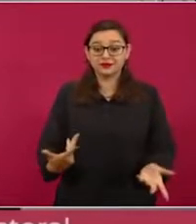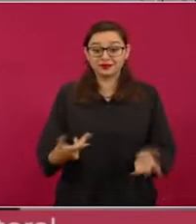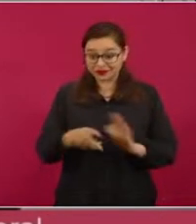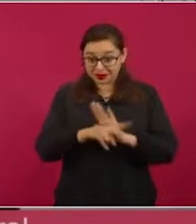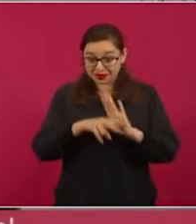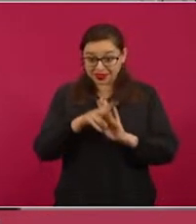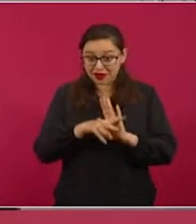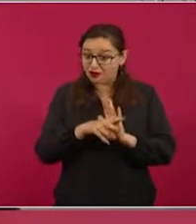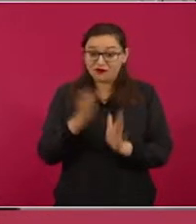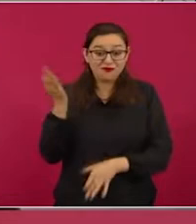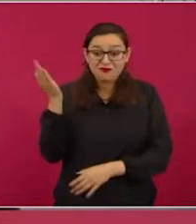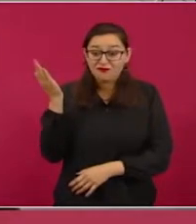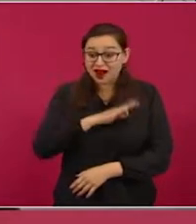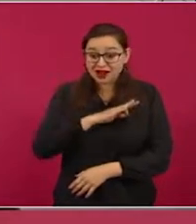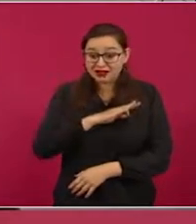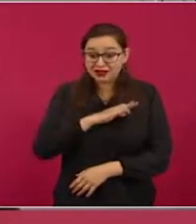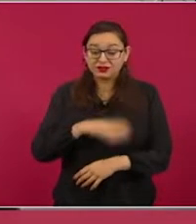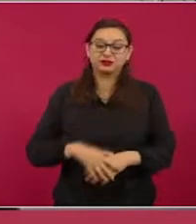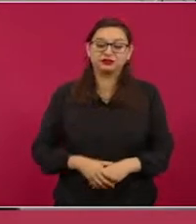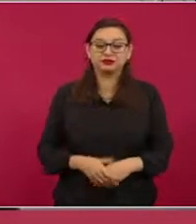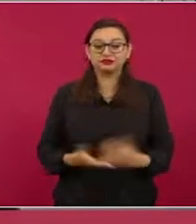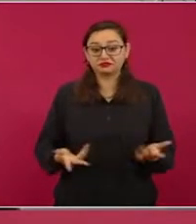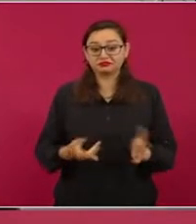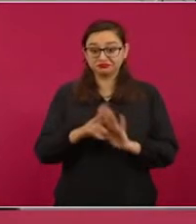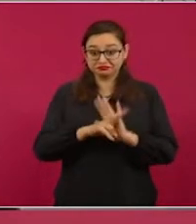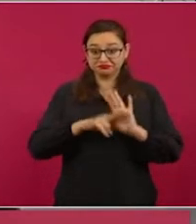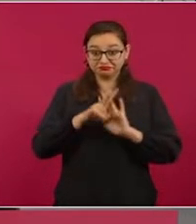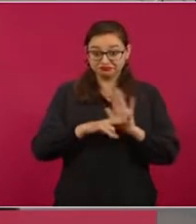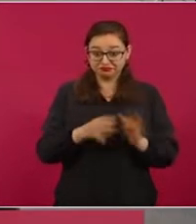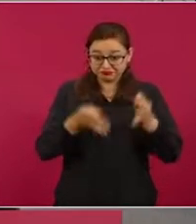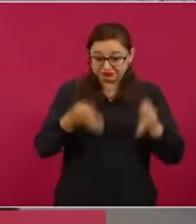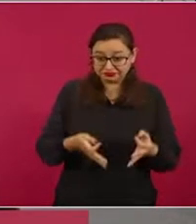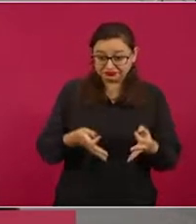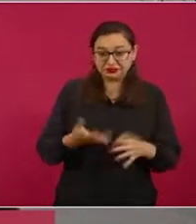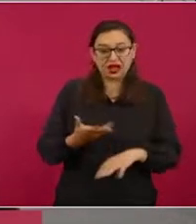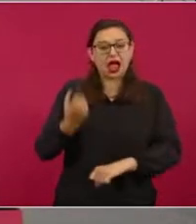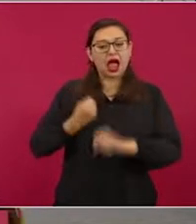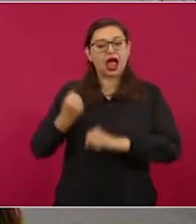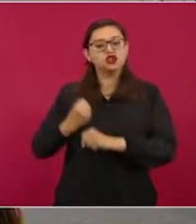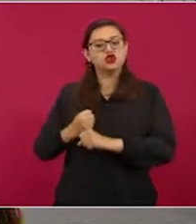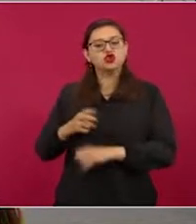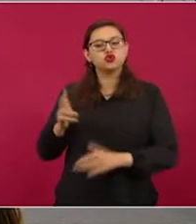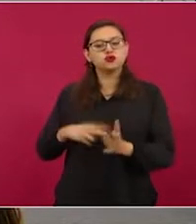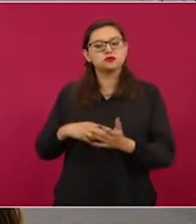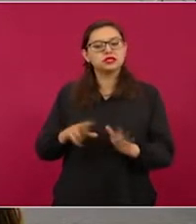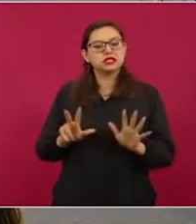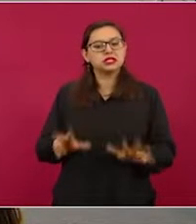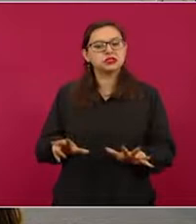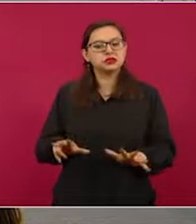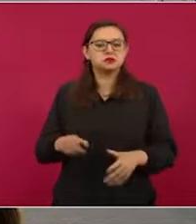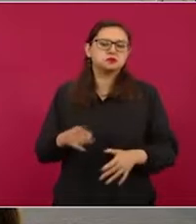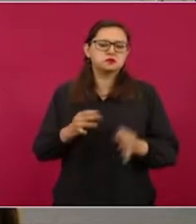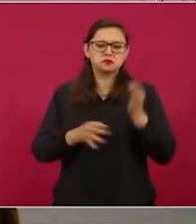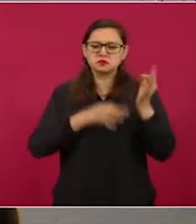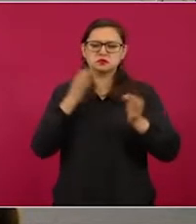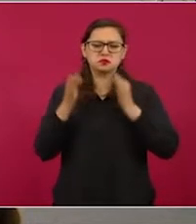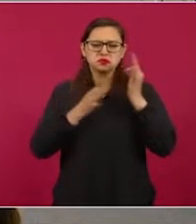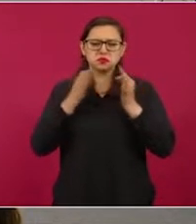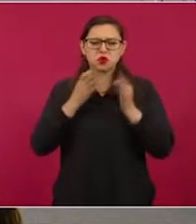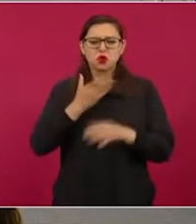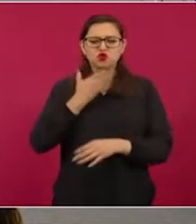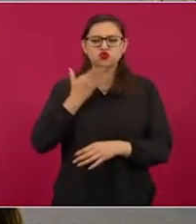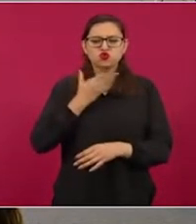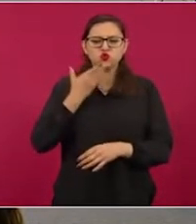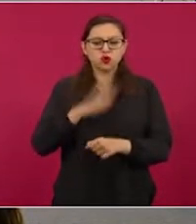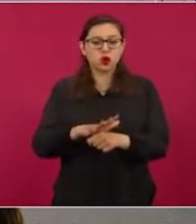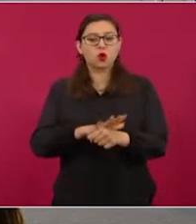falso, pues el video real es de 2018 y se trata de un informativo de Rusia que está dando la noticia de que el